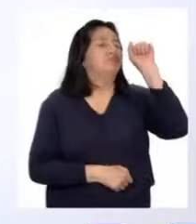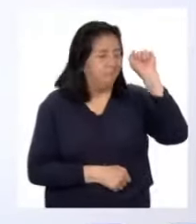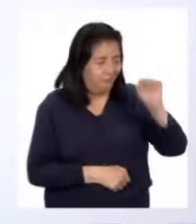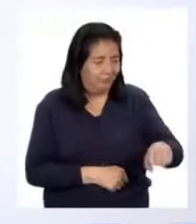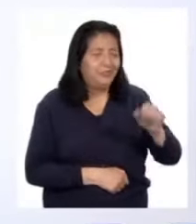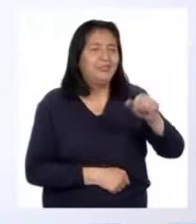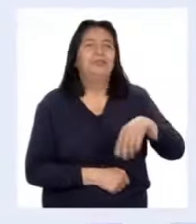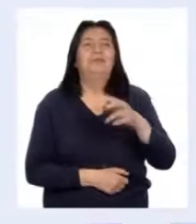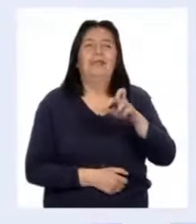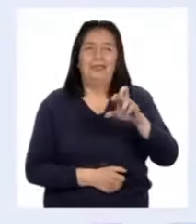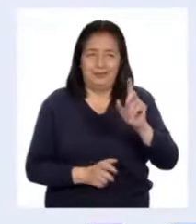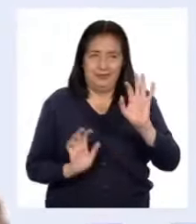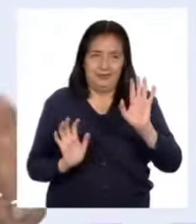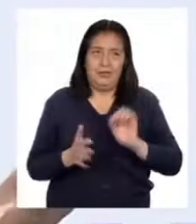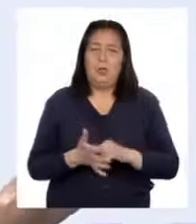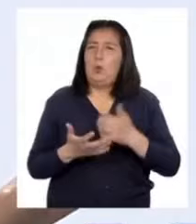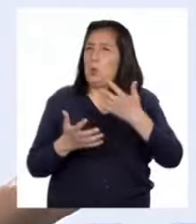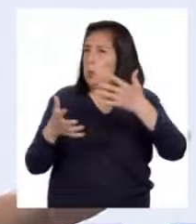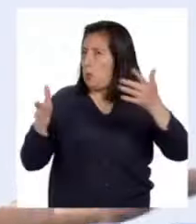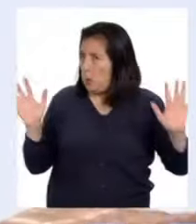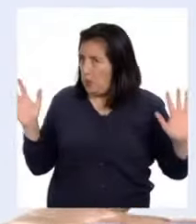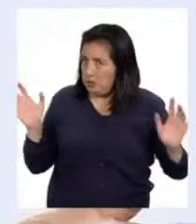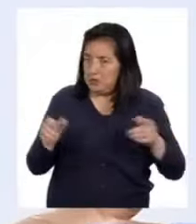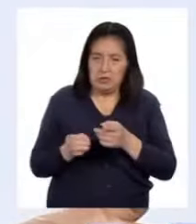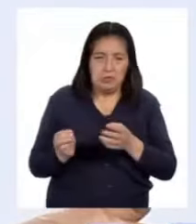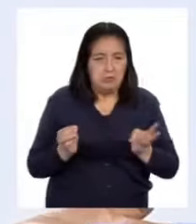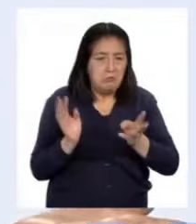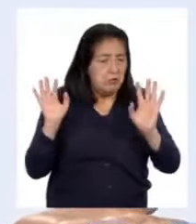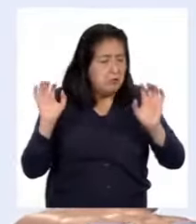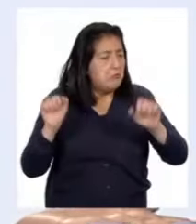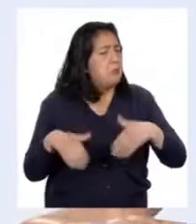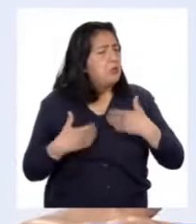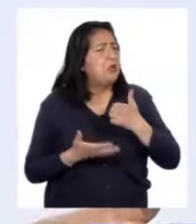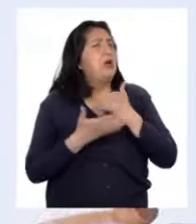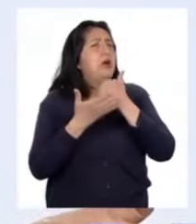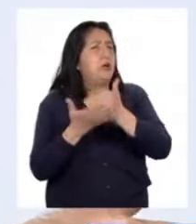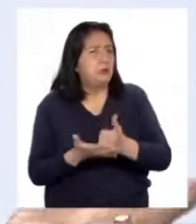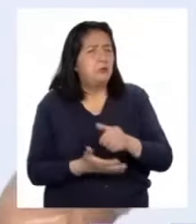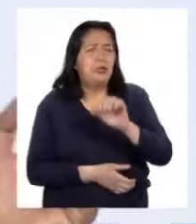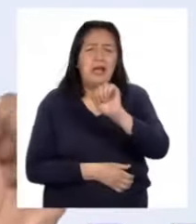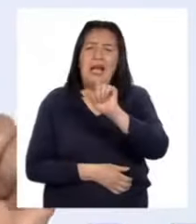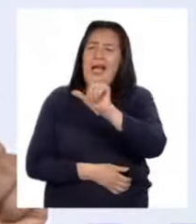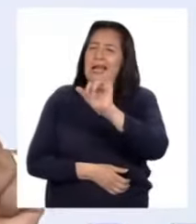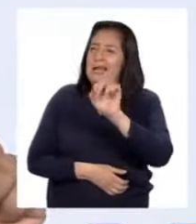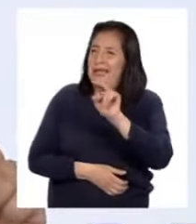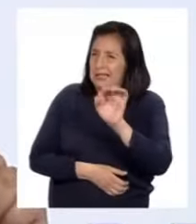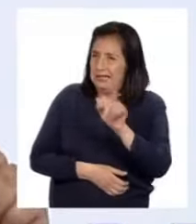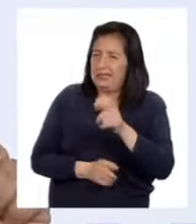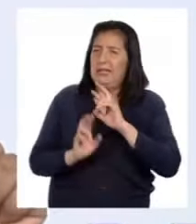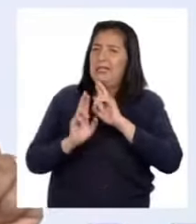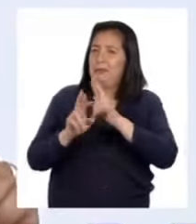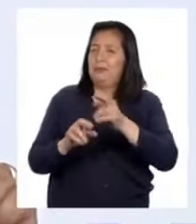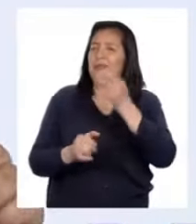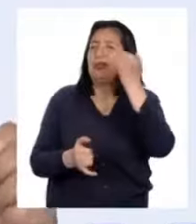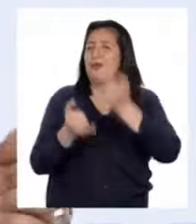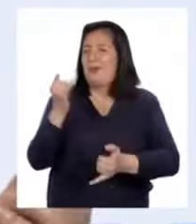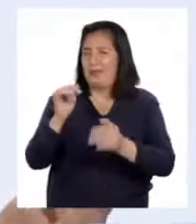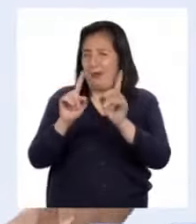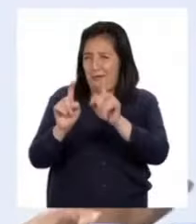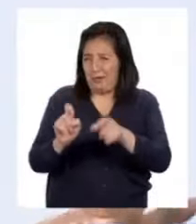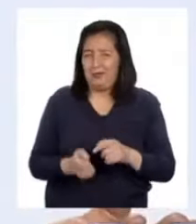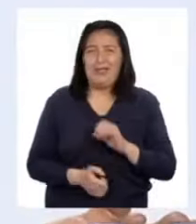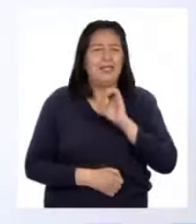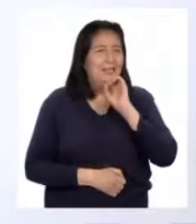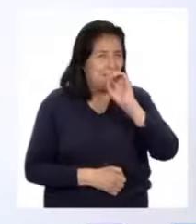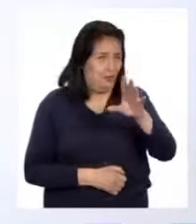es, Patricia. Y cualquiera de estas estrategias puede ayudar a Alanis a responder la última pregunta que le